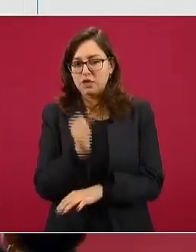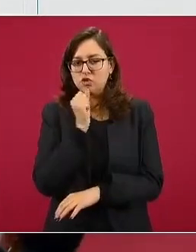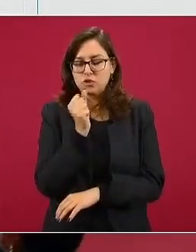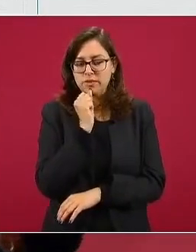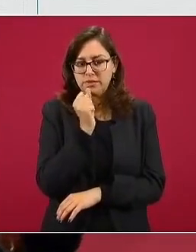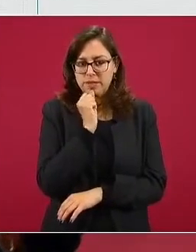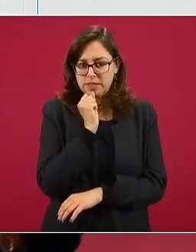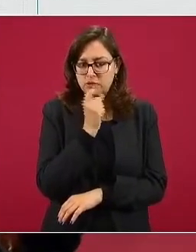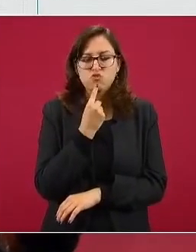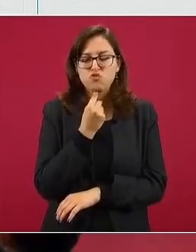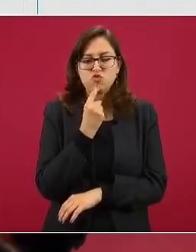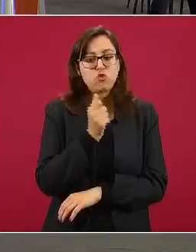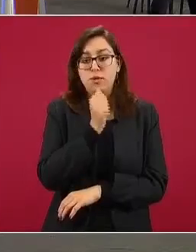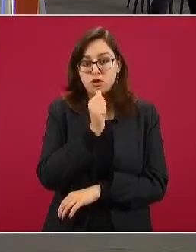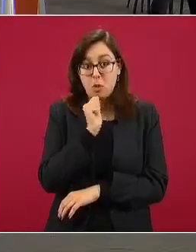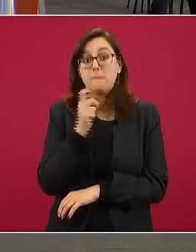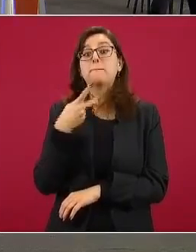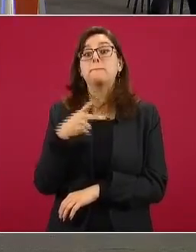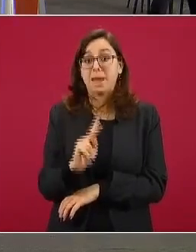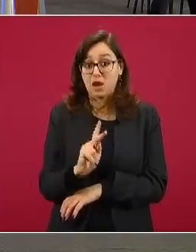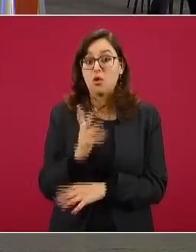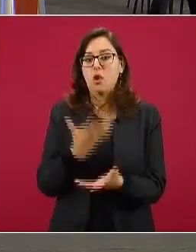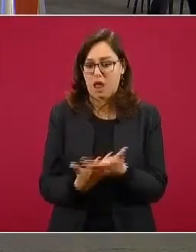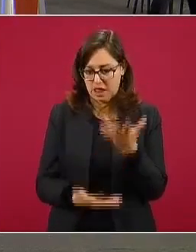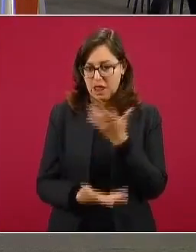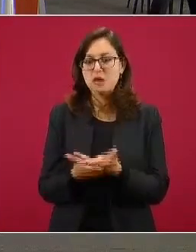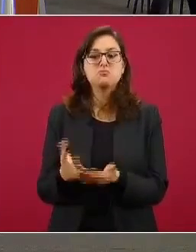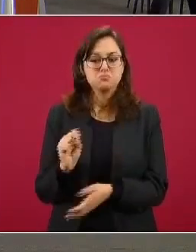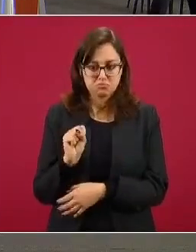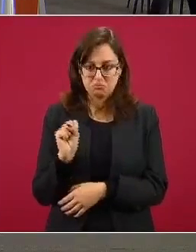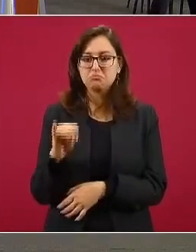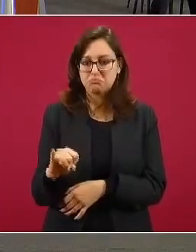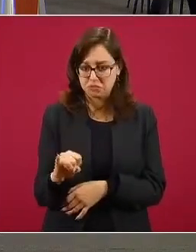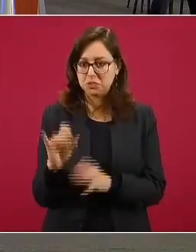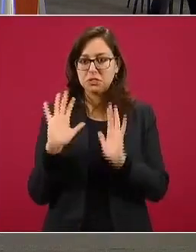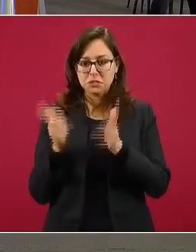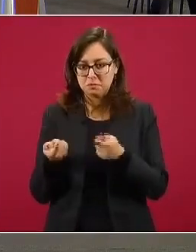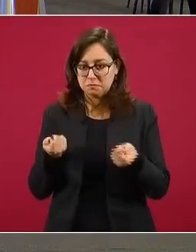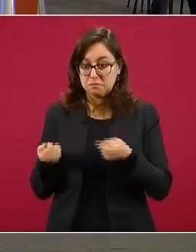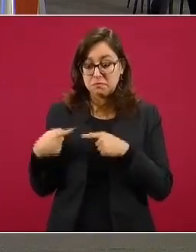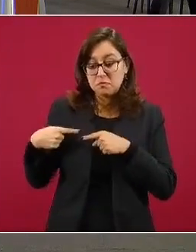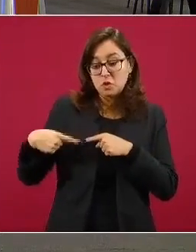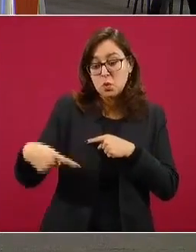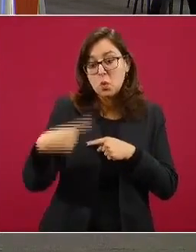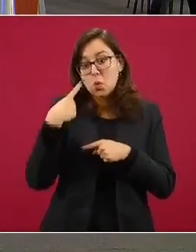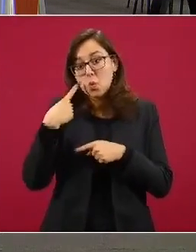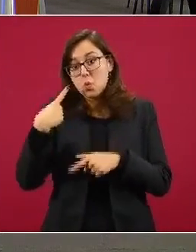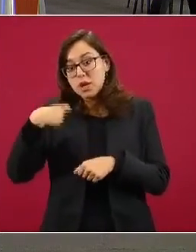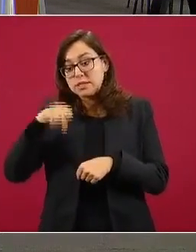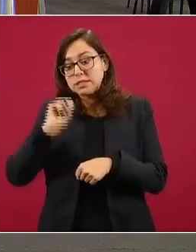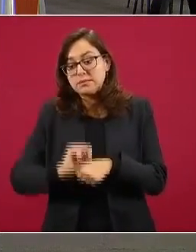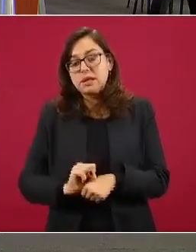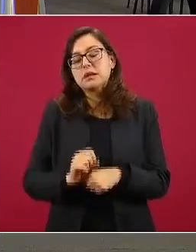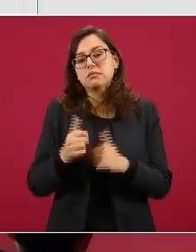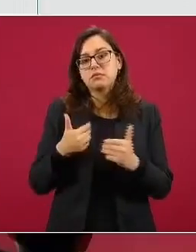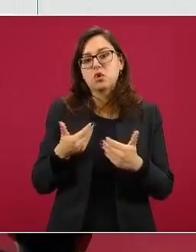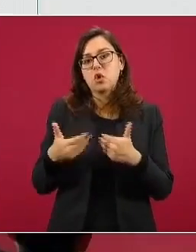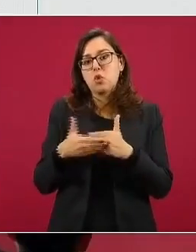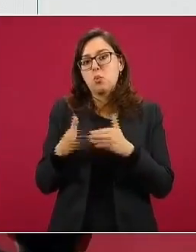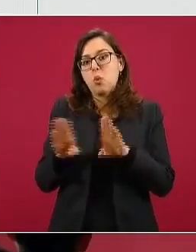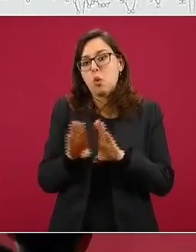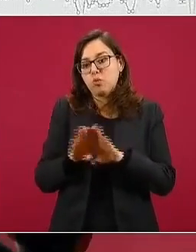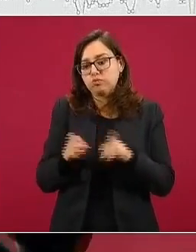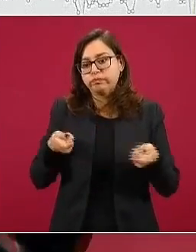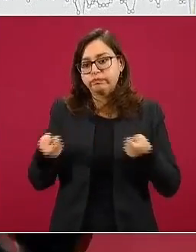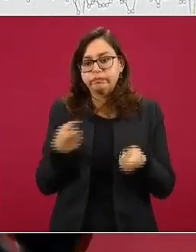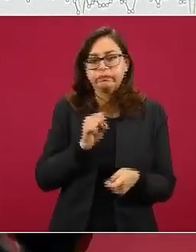propiamente en el semáforo rojo. Ya veremos en los indicadores de evaluación de la semana lo que corresponda para la Ciudad de México.